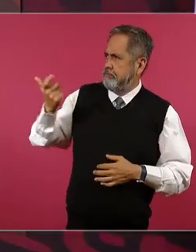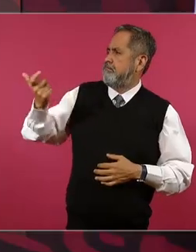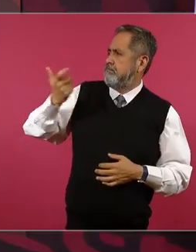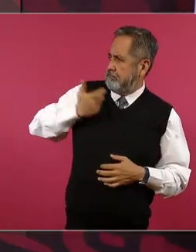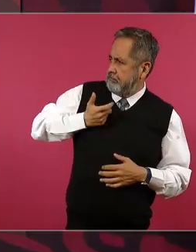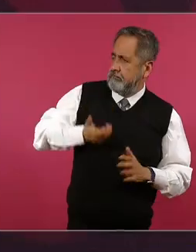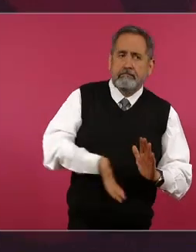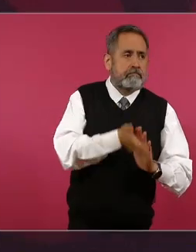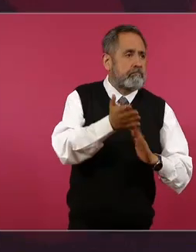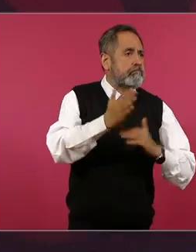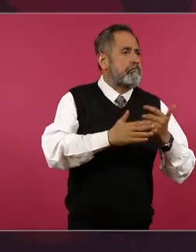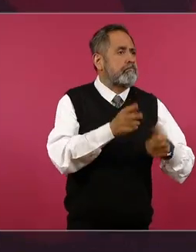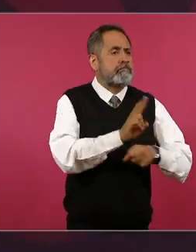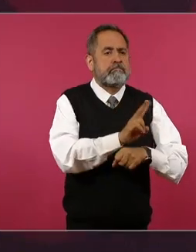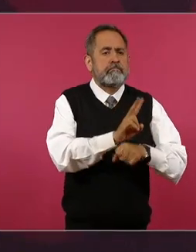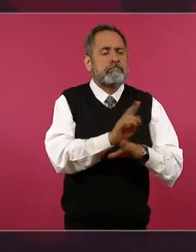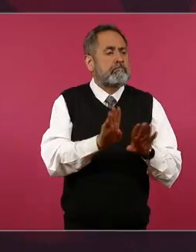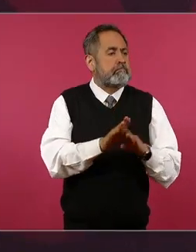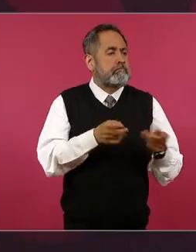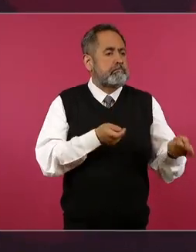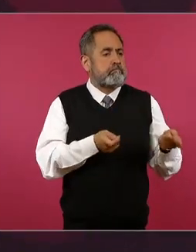y a cosas